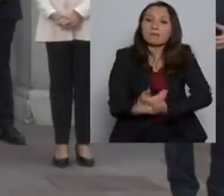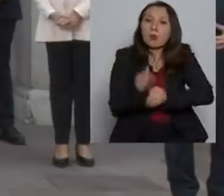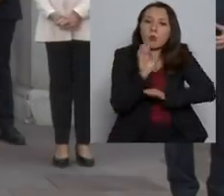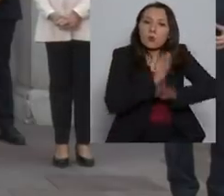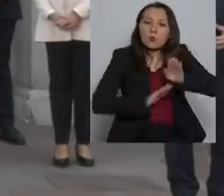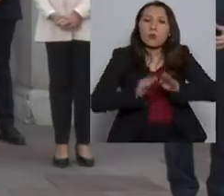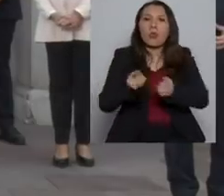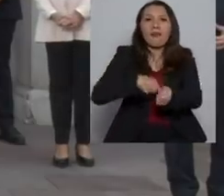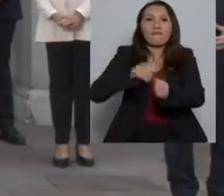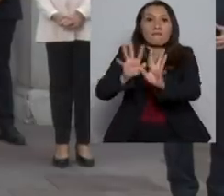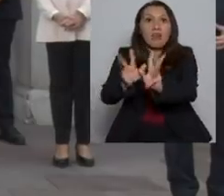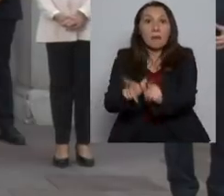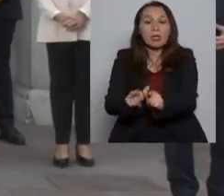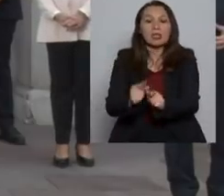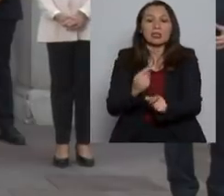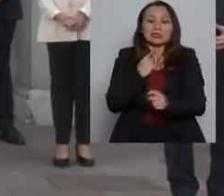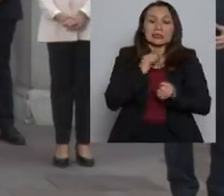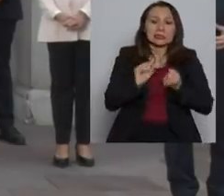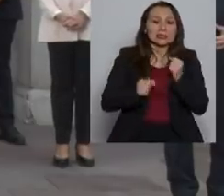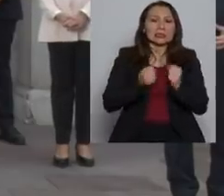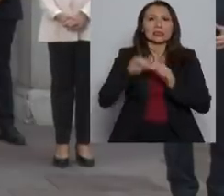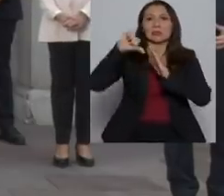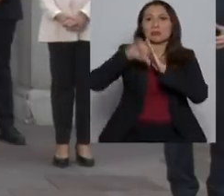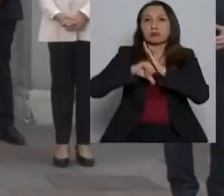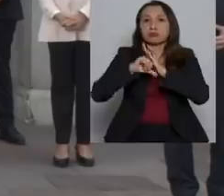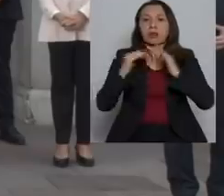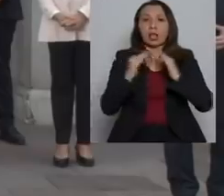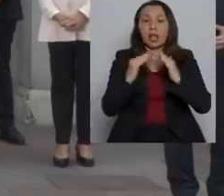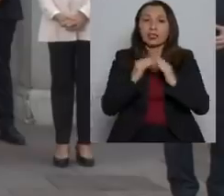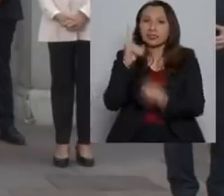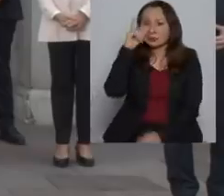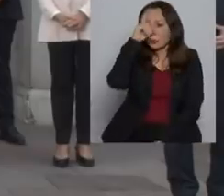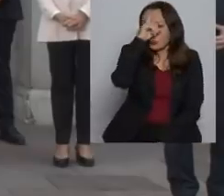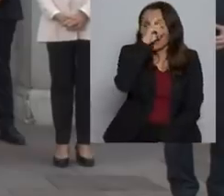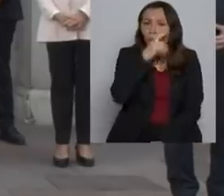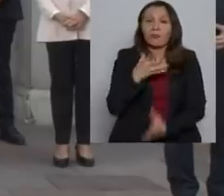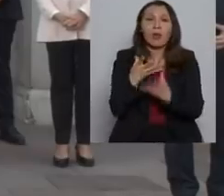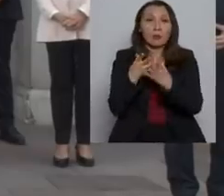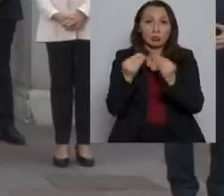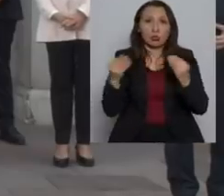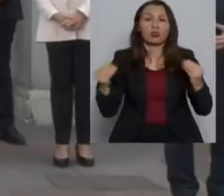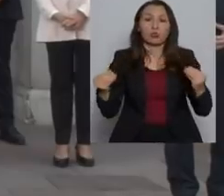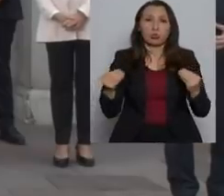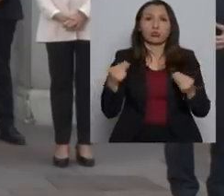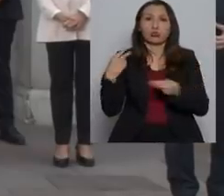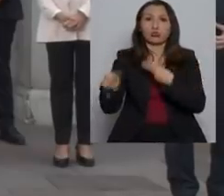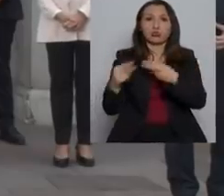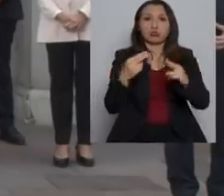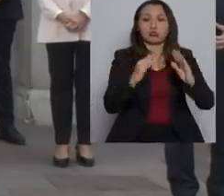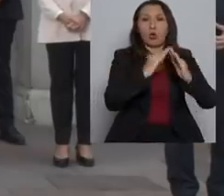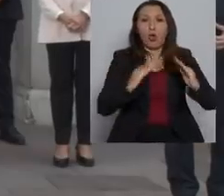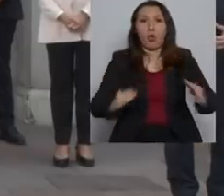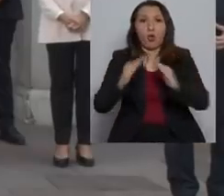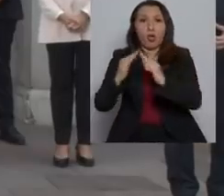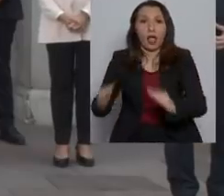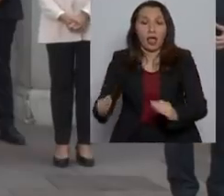las familias que hoy día están viviendo una cuarentena tan difícil para muchos en sus hogares